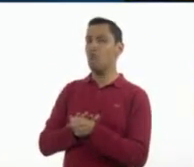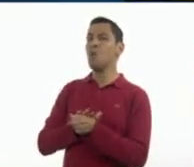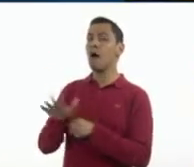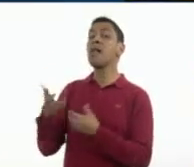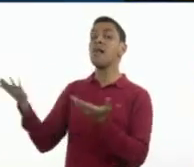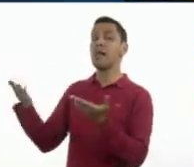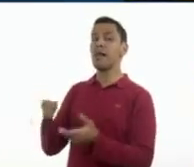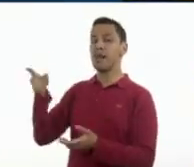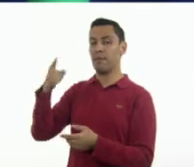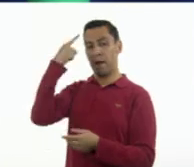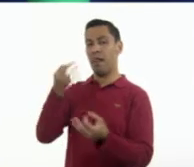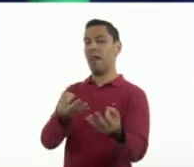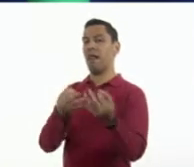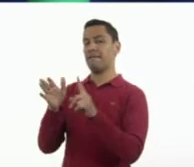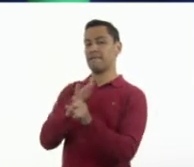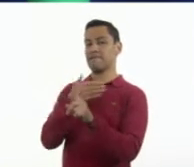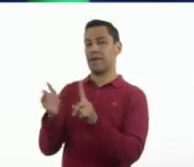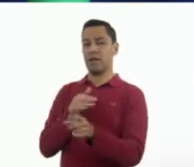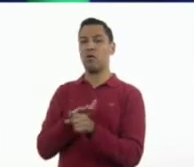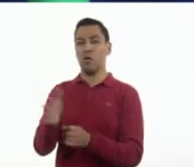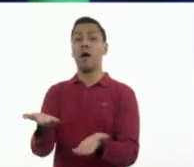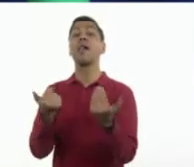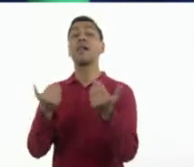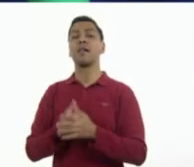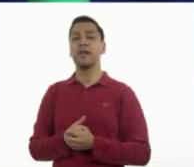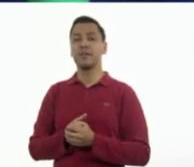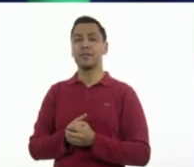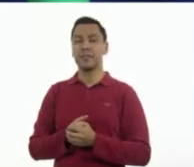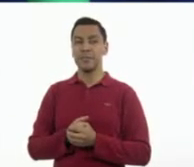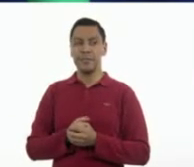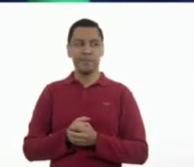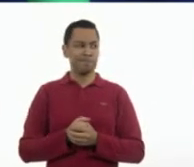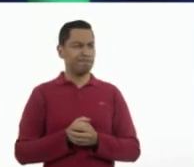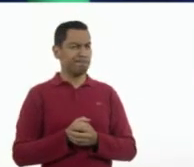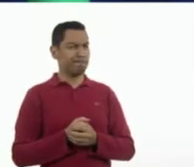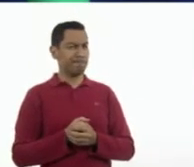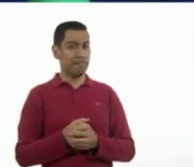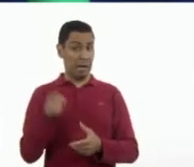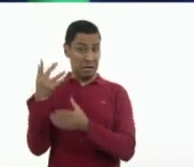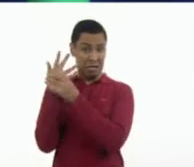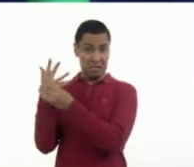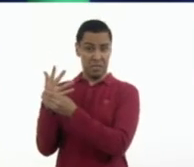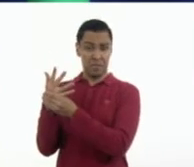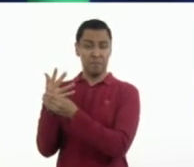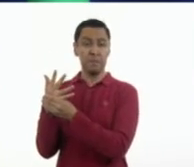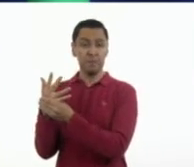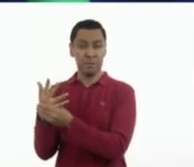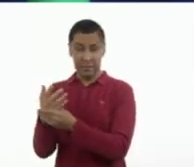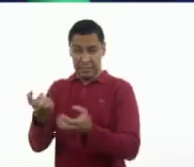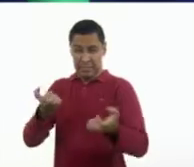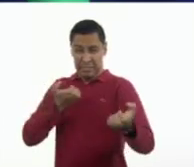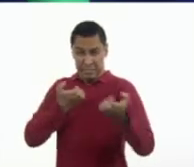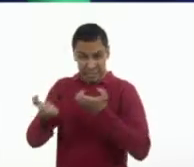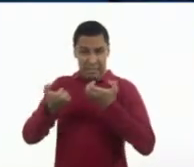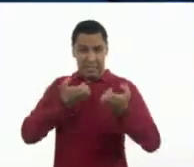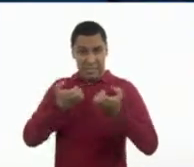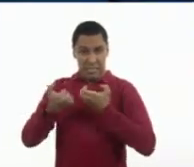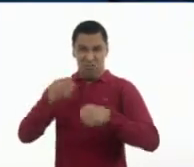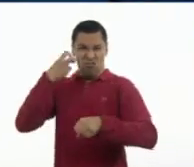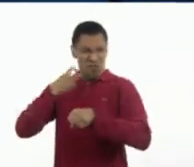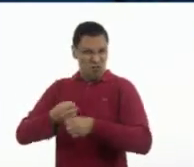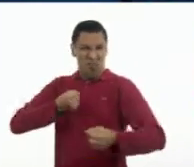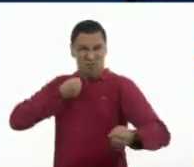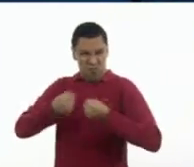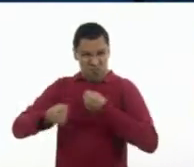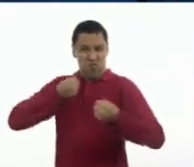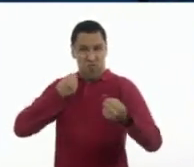público en este caso? Bueno, aquí están usando una frase que dice, ¿entrena duro o sigue inseguro? Así es, Juan.